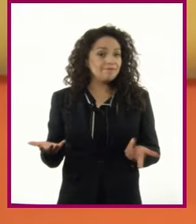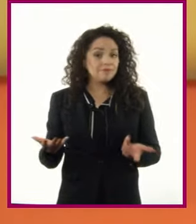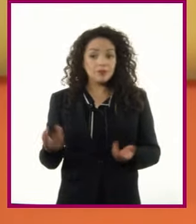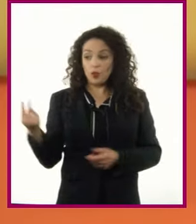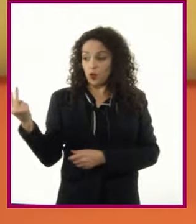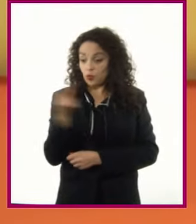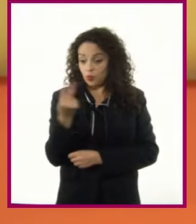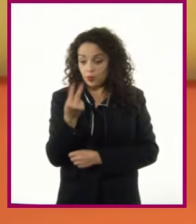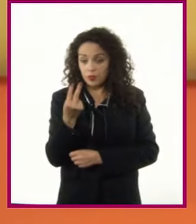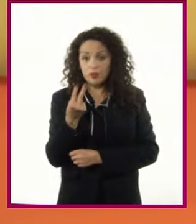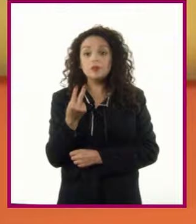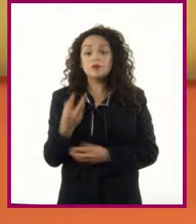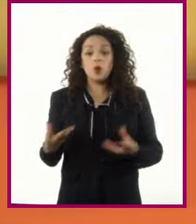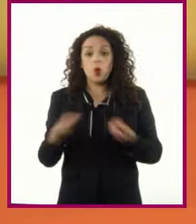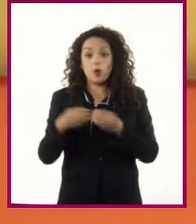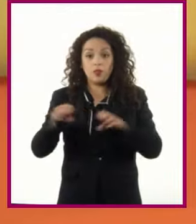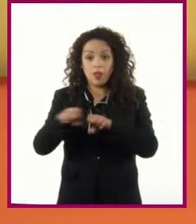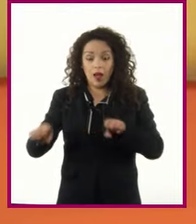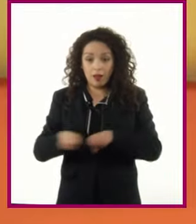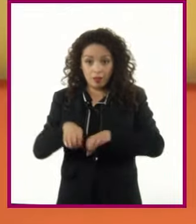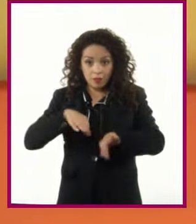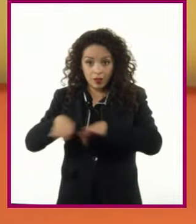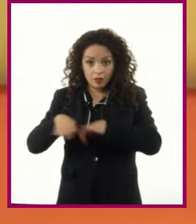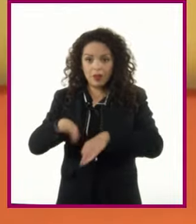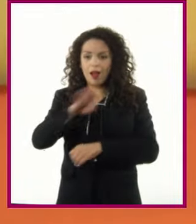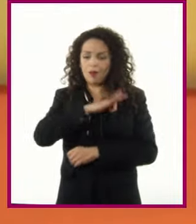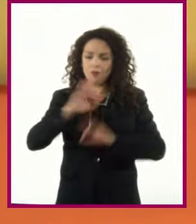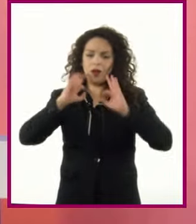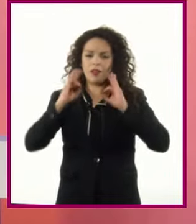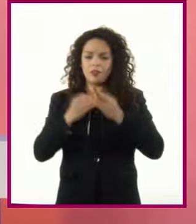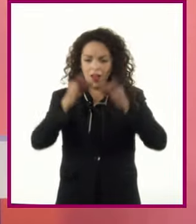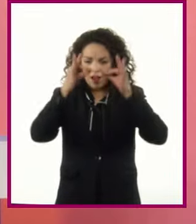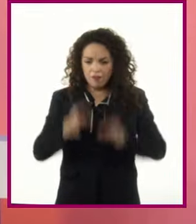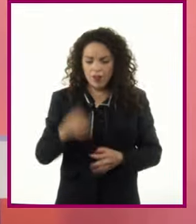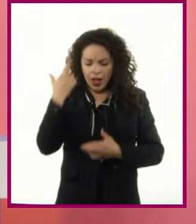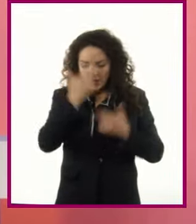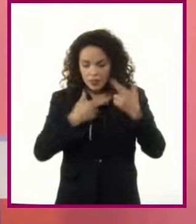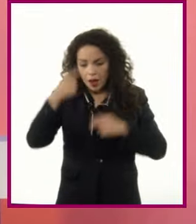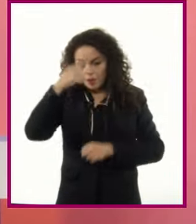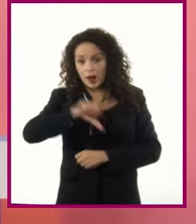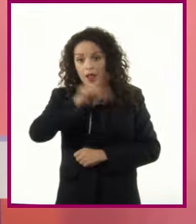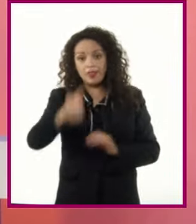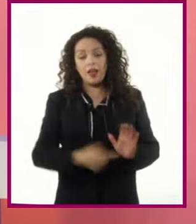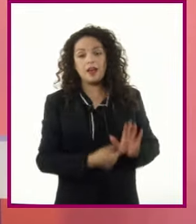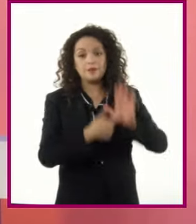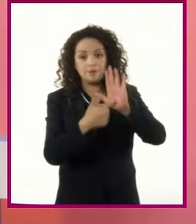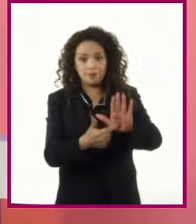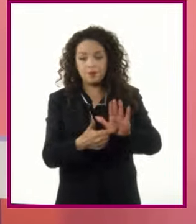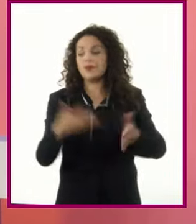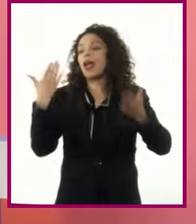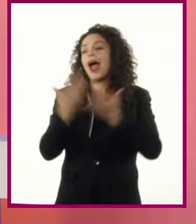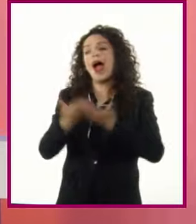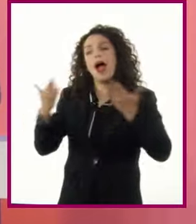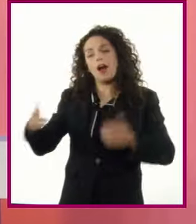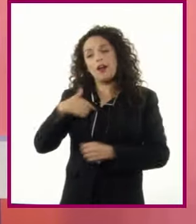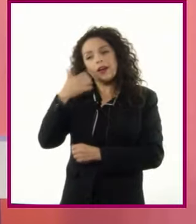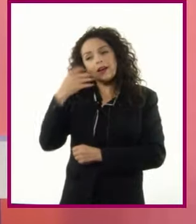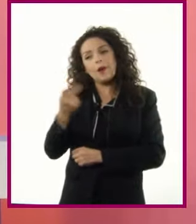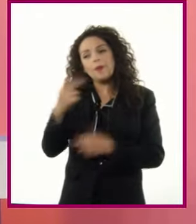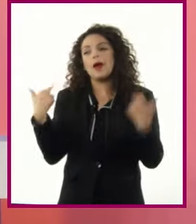es una forma de explorar sus textos para ser presentados Ahora, profesor, la pregunta del millón